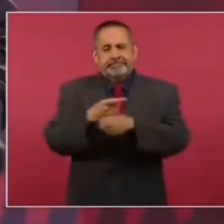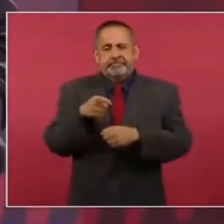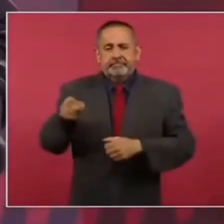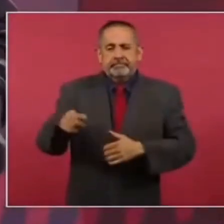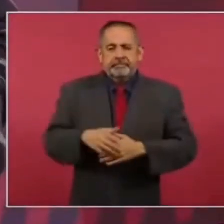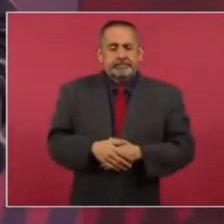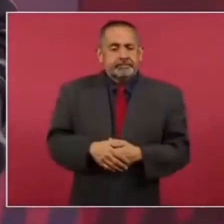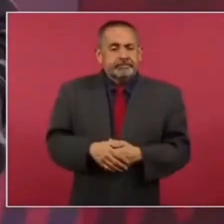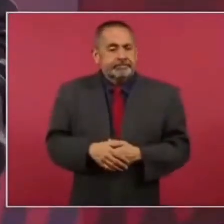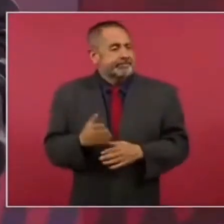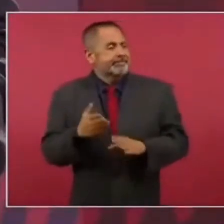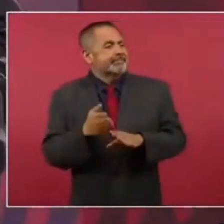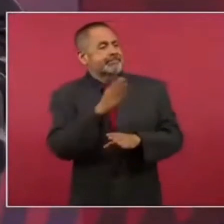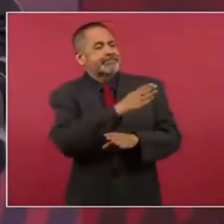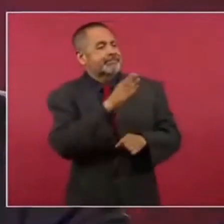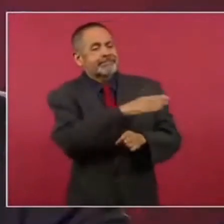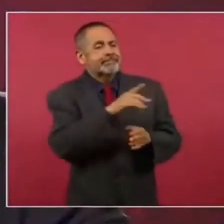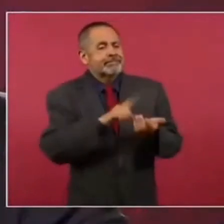hacían